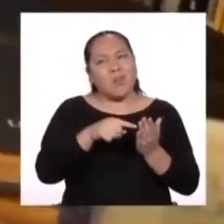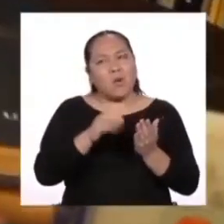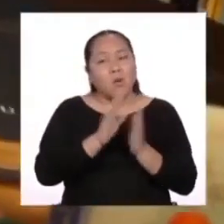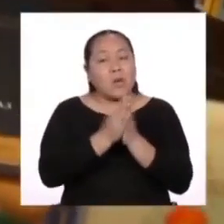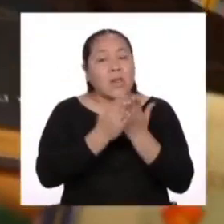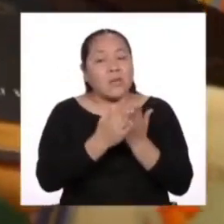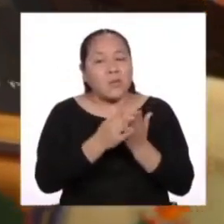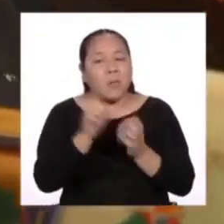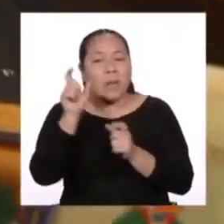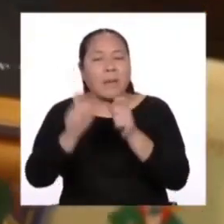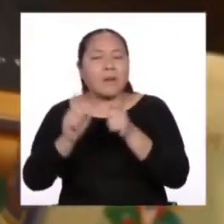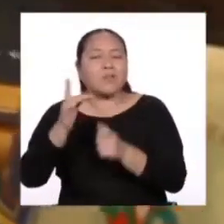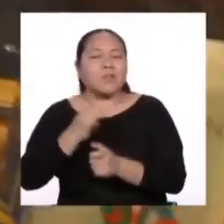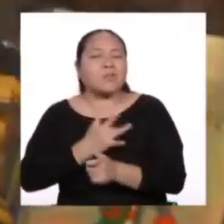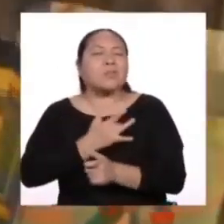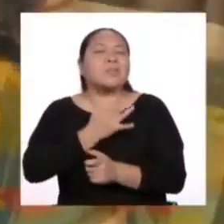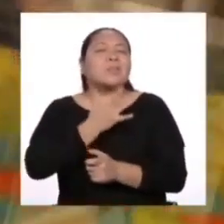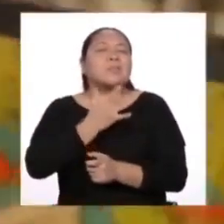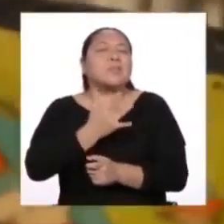sensibilidad.